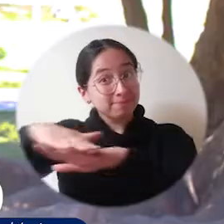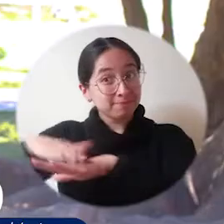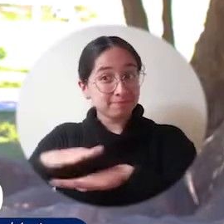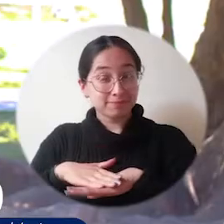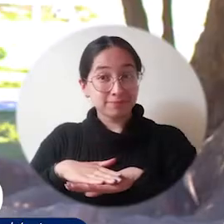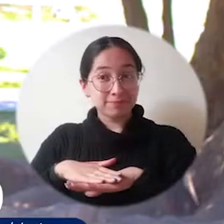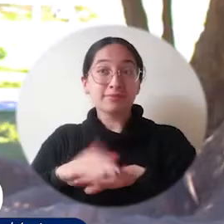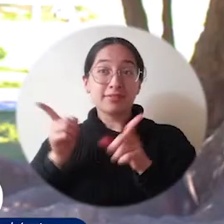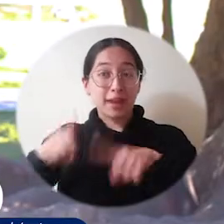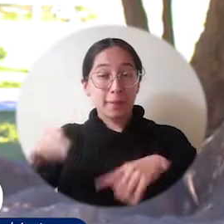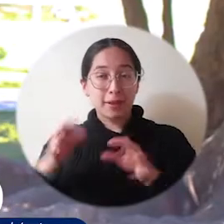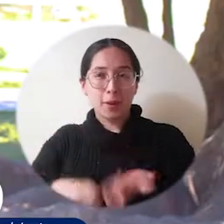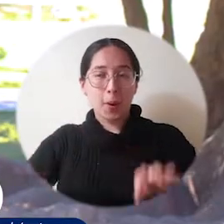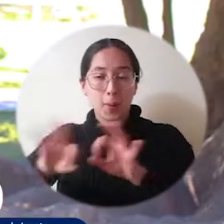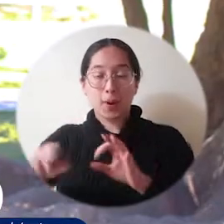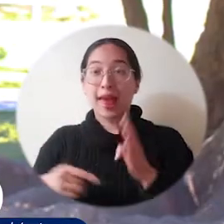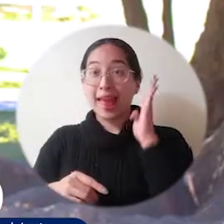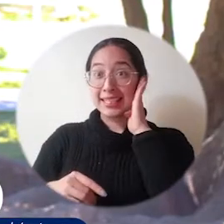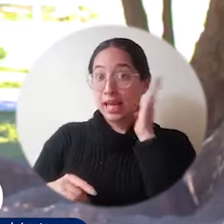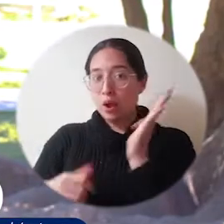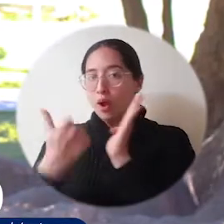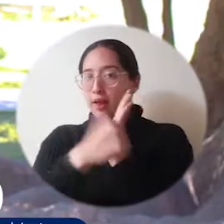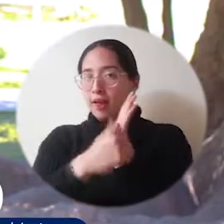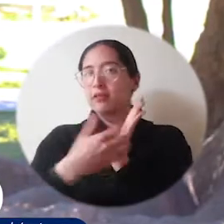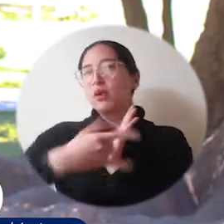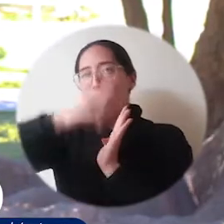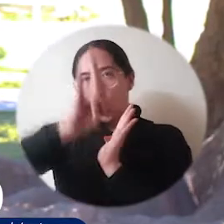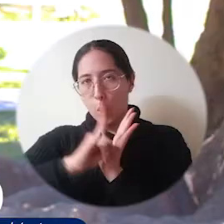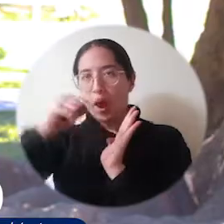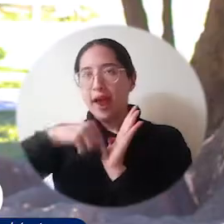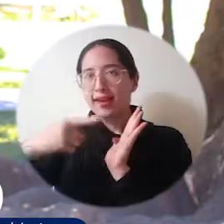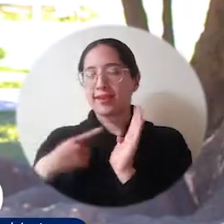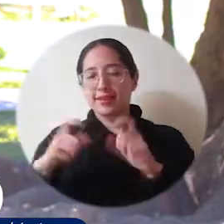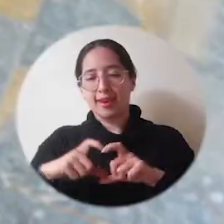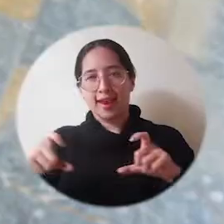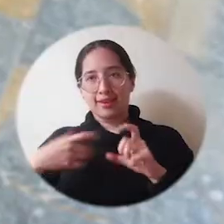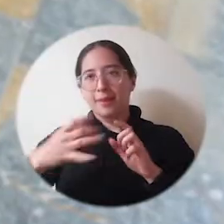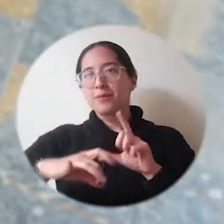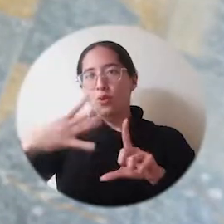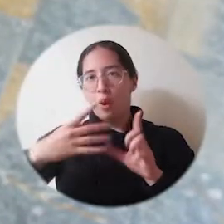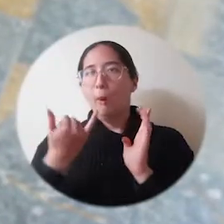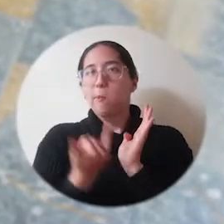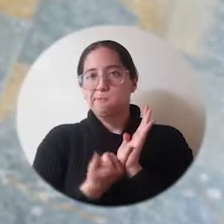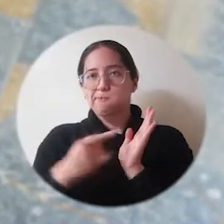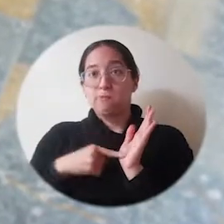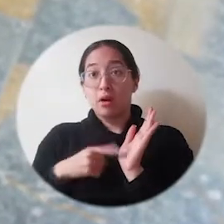Los invito para que también descarguen el carnet digital desde la Play Store.